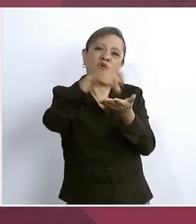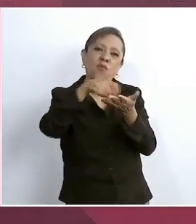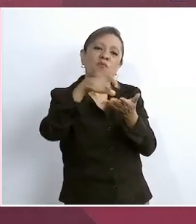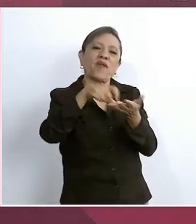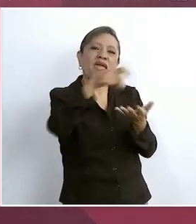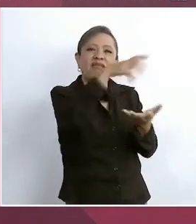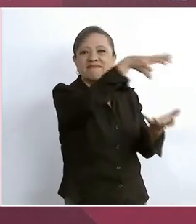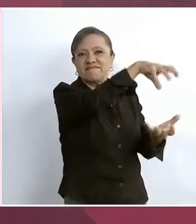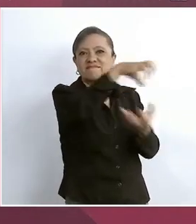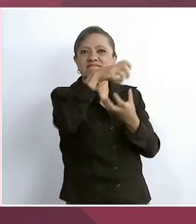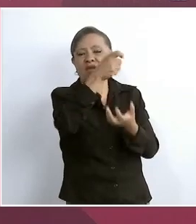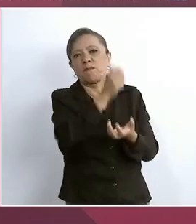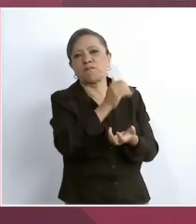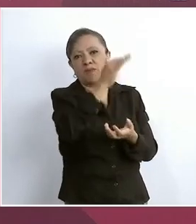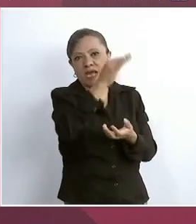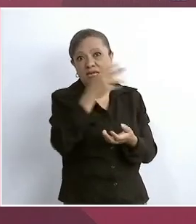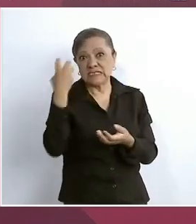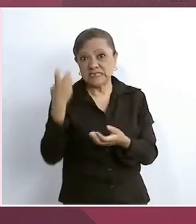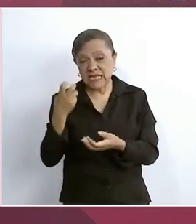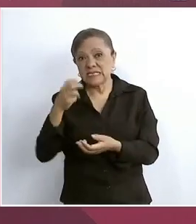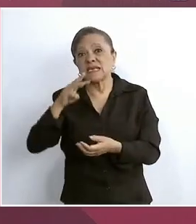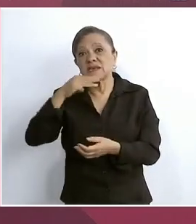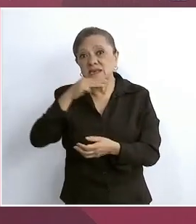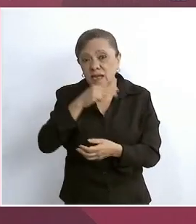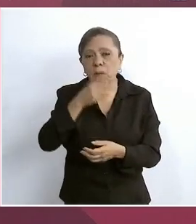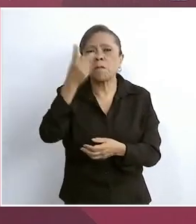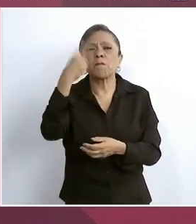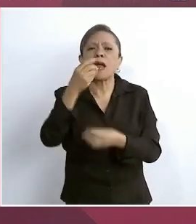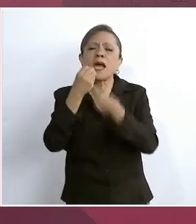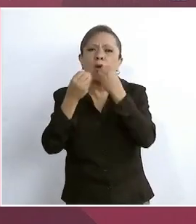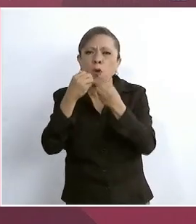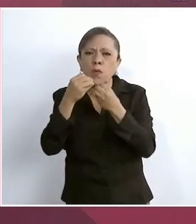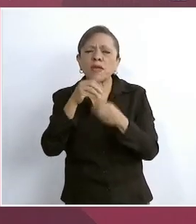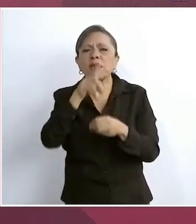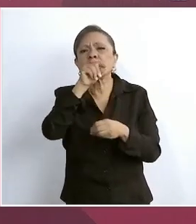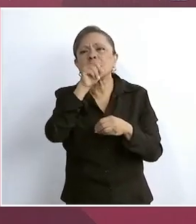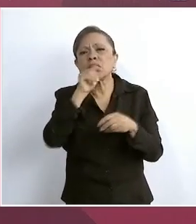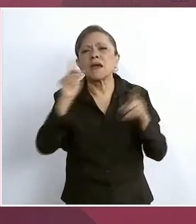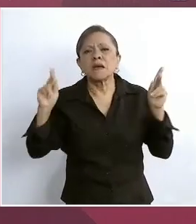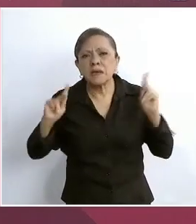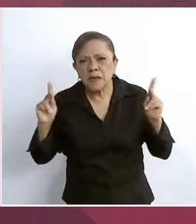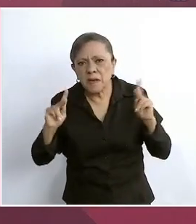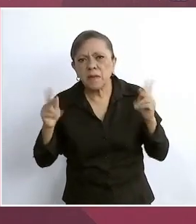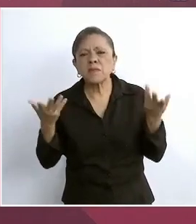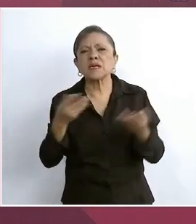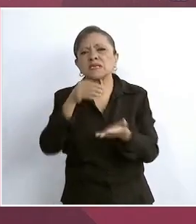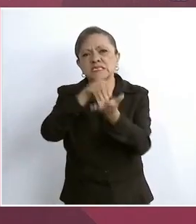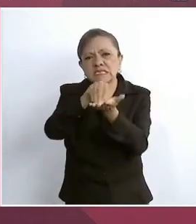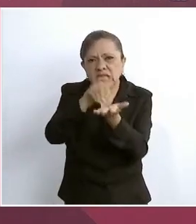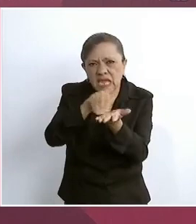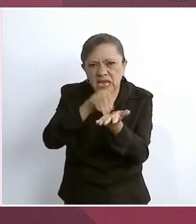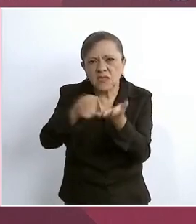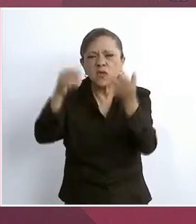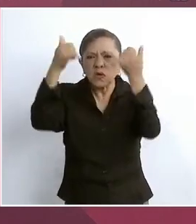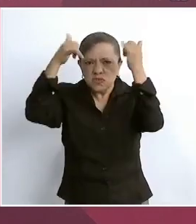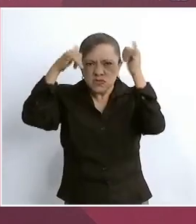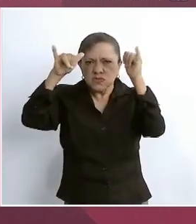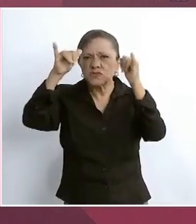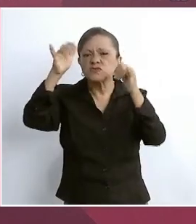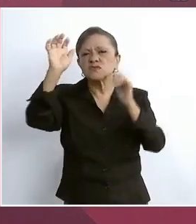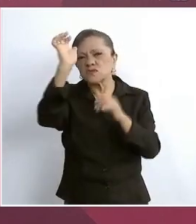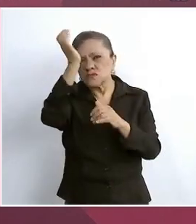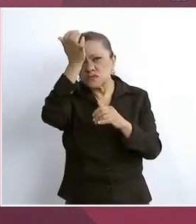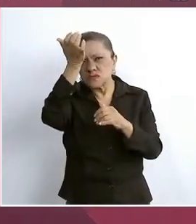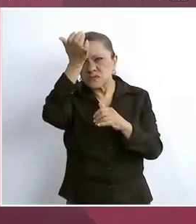aves, a cerdos, a el ganado bovino. Entonces,